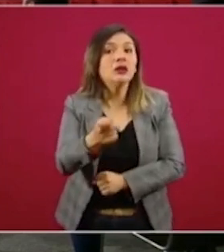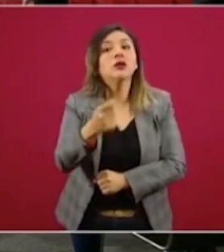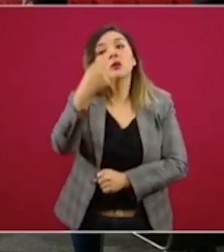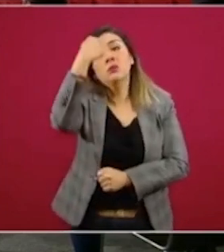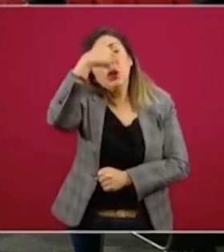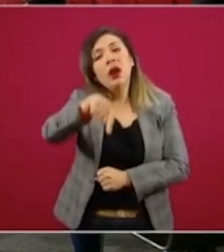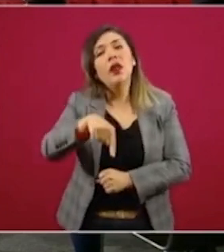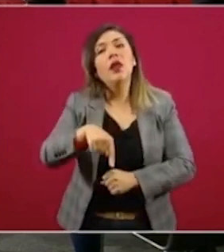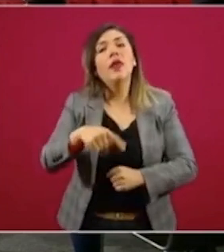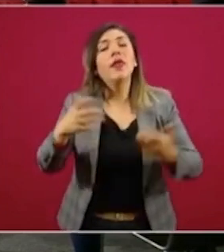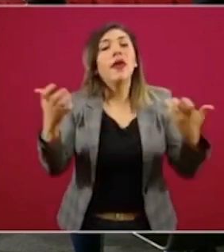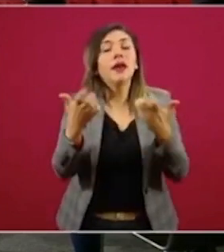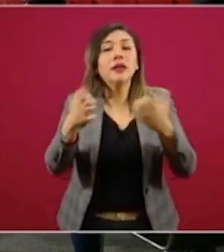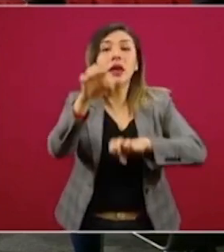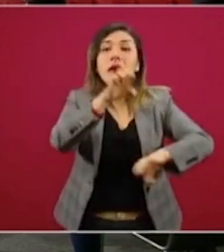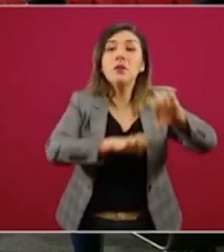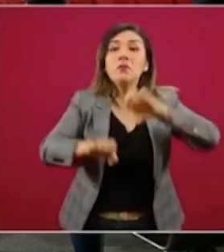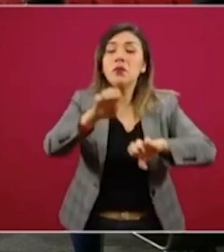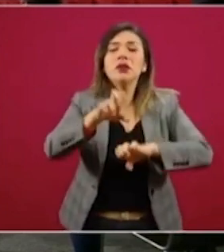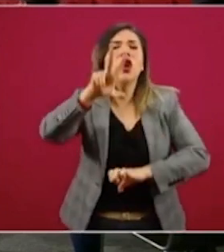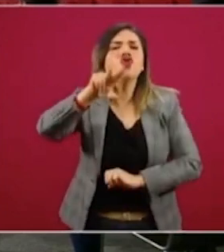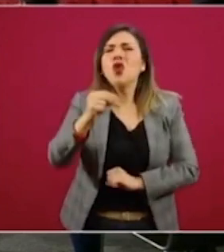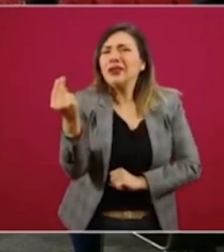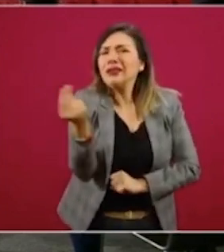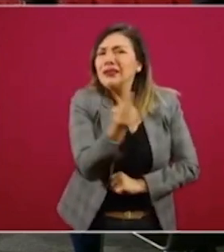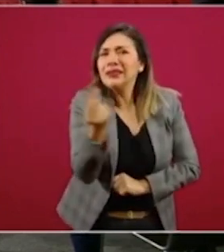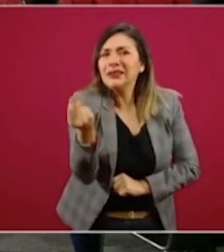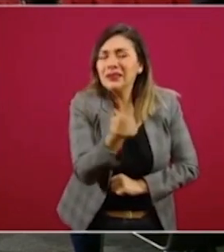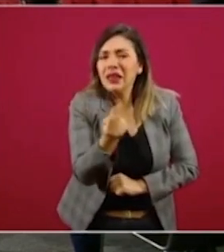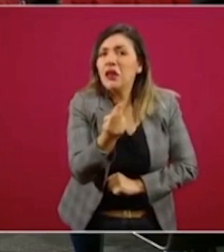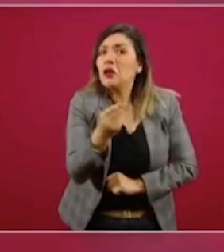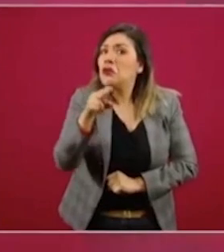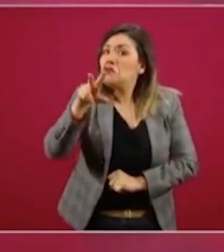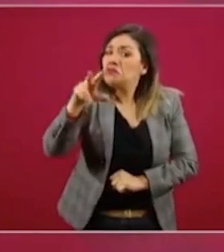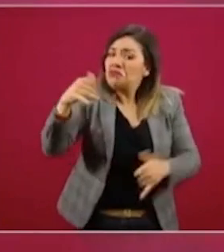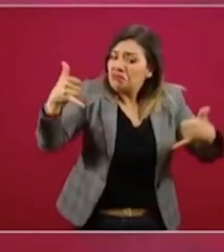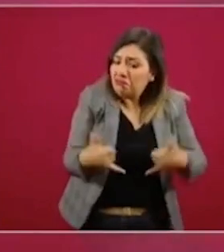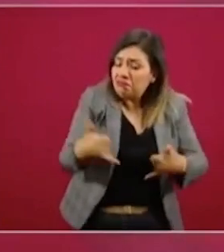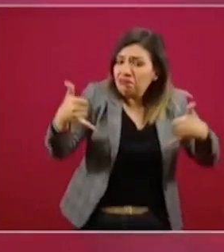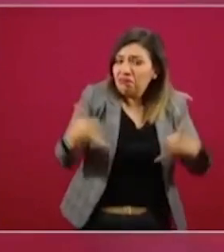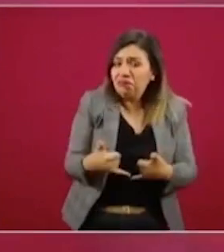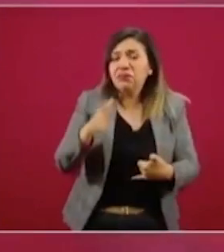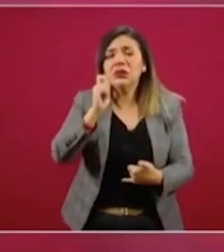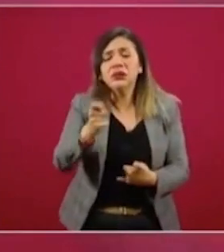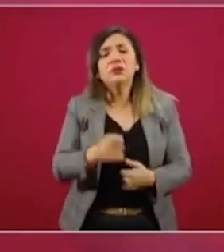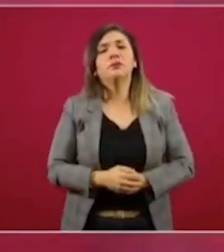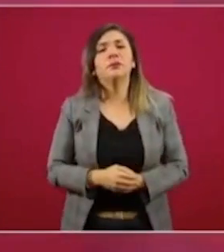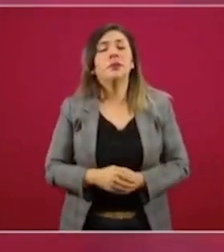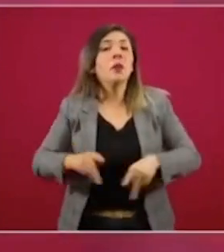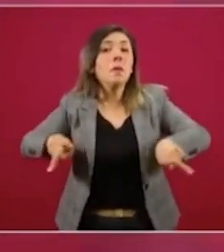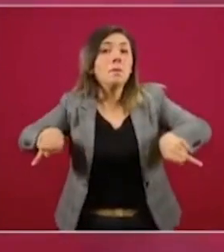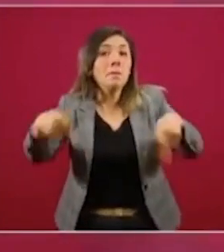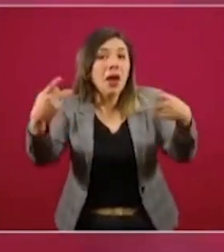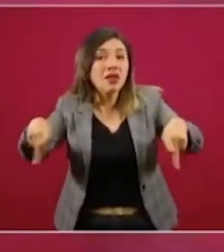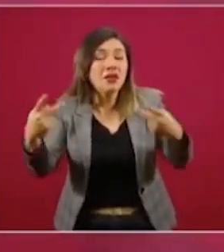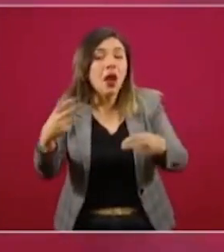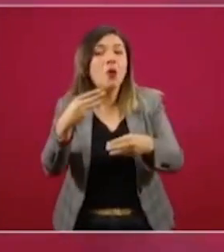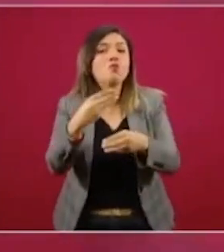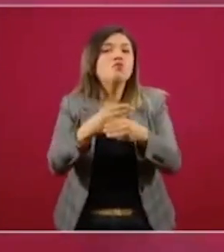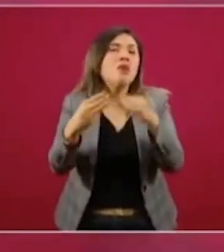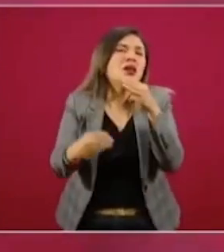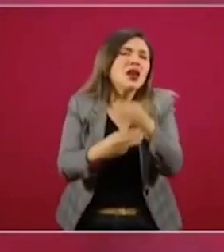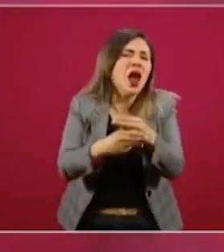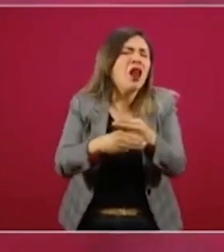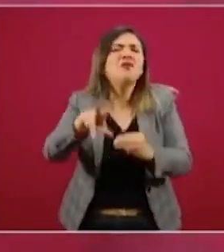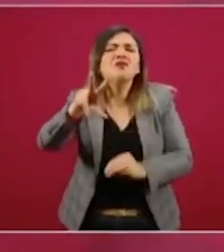las empresas no esenciales que se niegan al cierre? Tenemos comercio de productos no